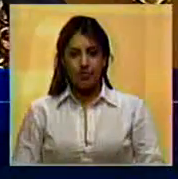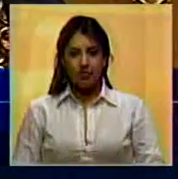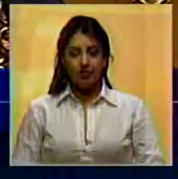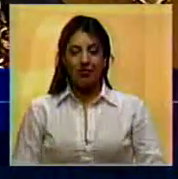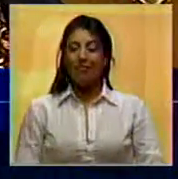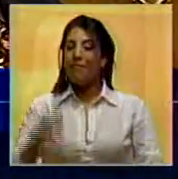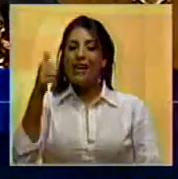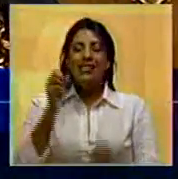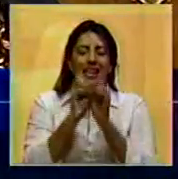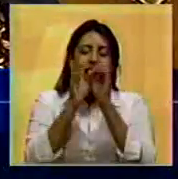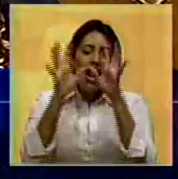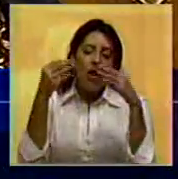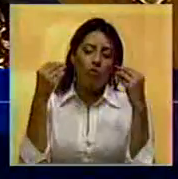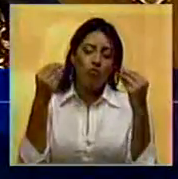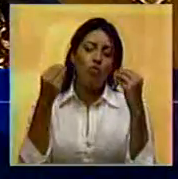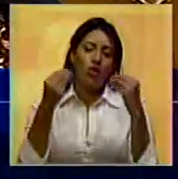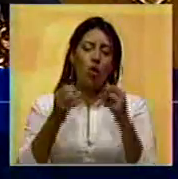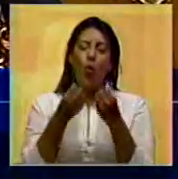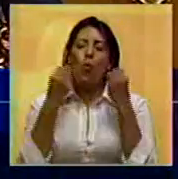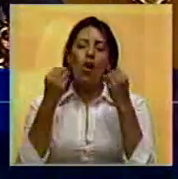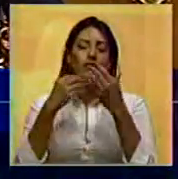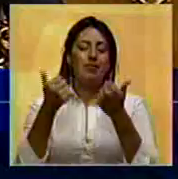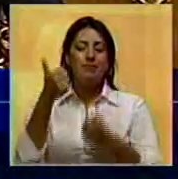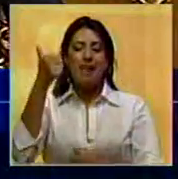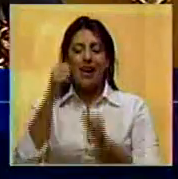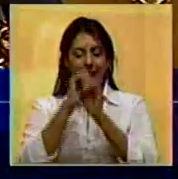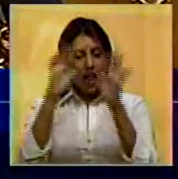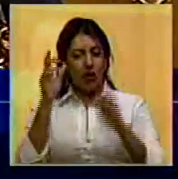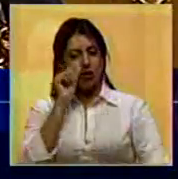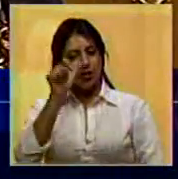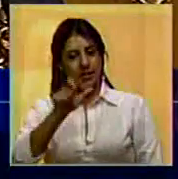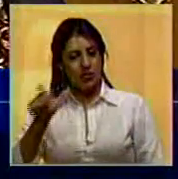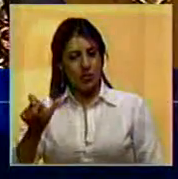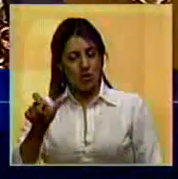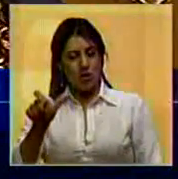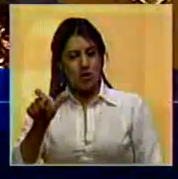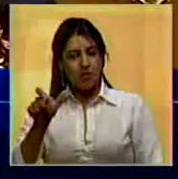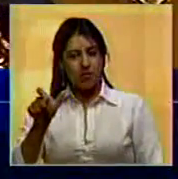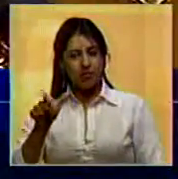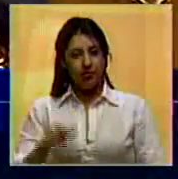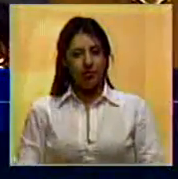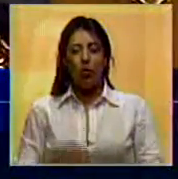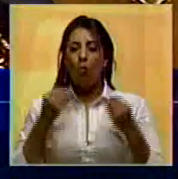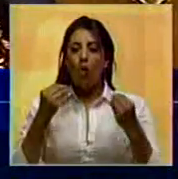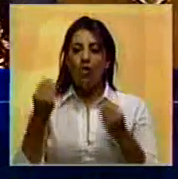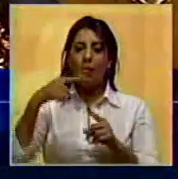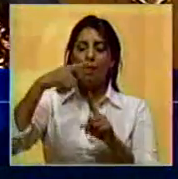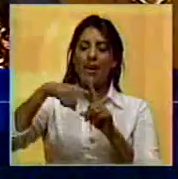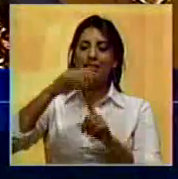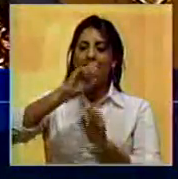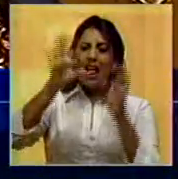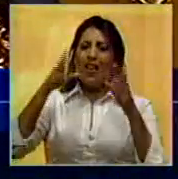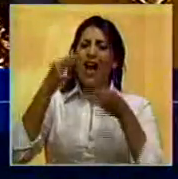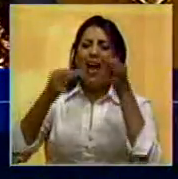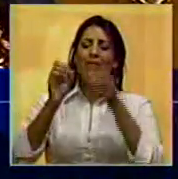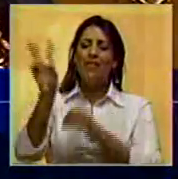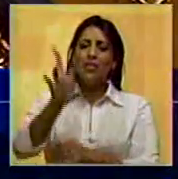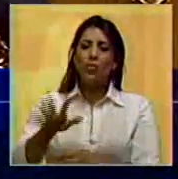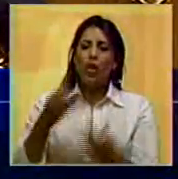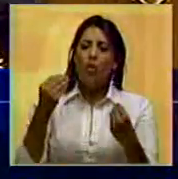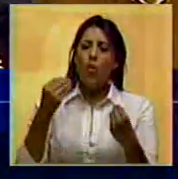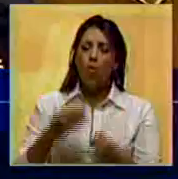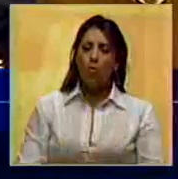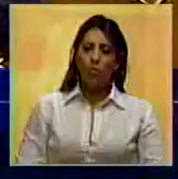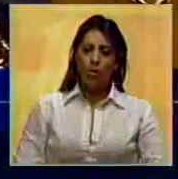¿cuánto más claro? ¿cuánto más claro? señores ¿cuánto más claro quieren que hable el pueblo venezolano?